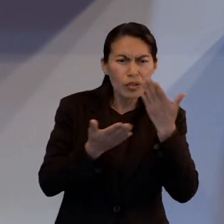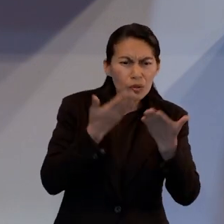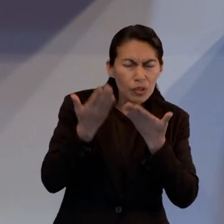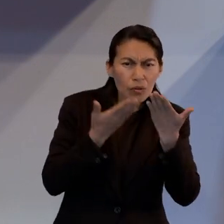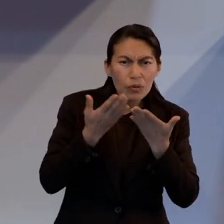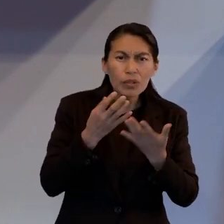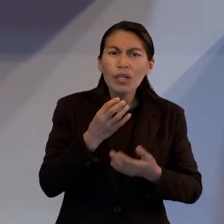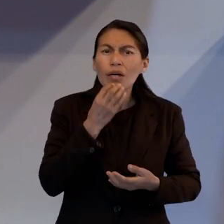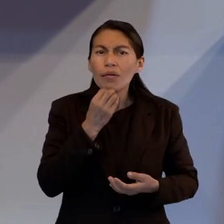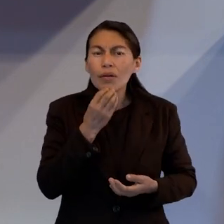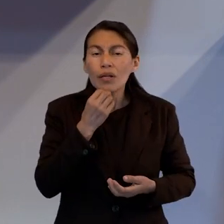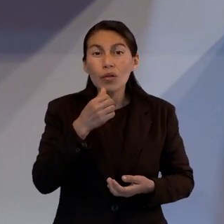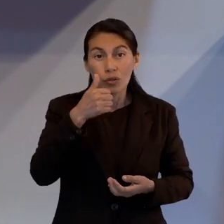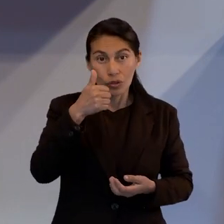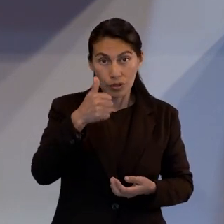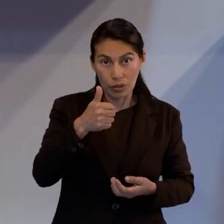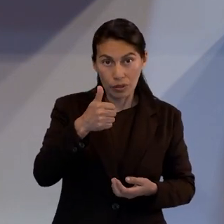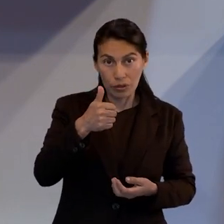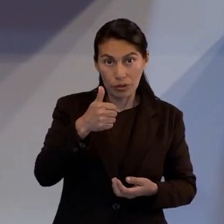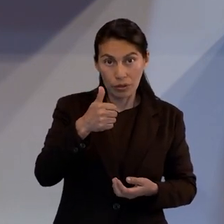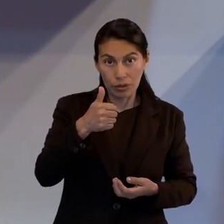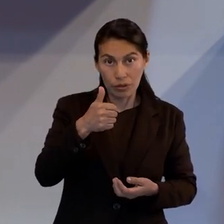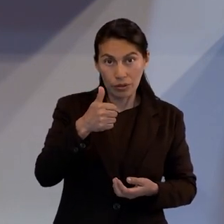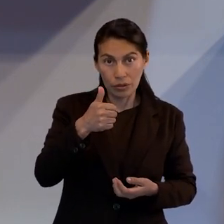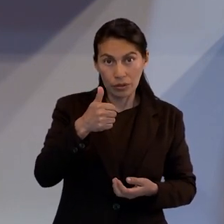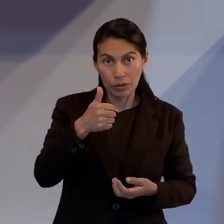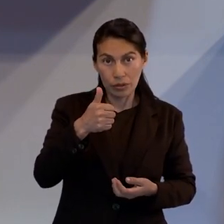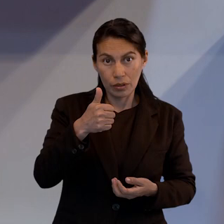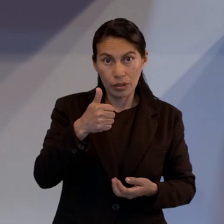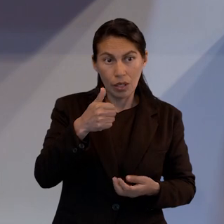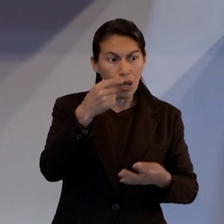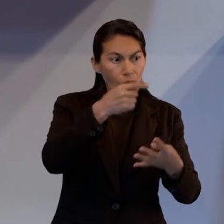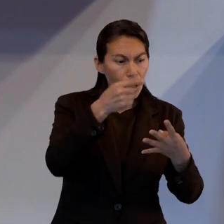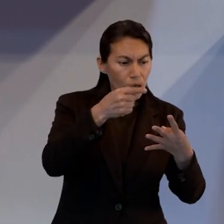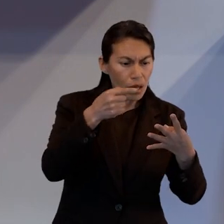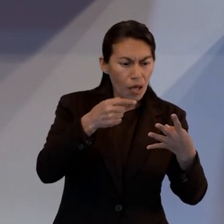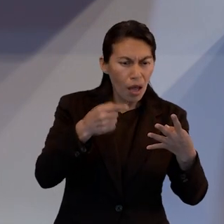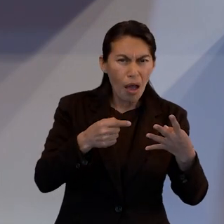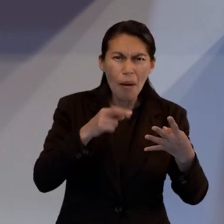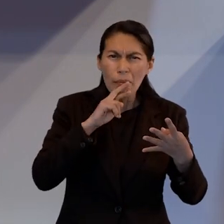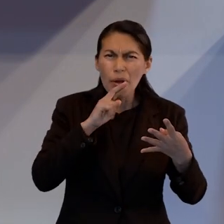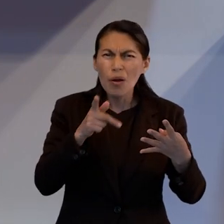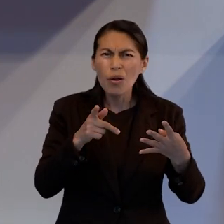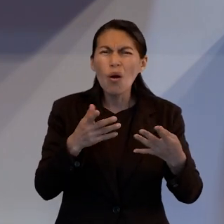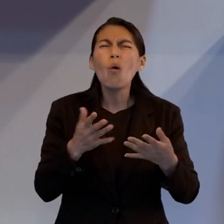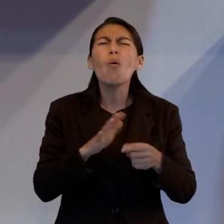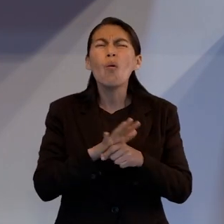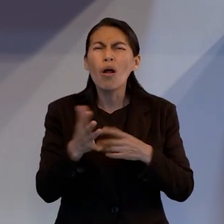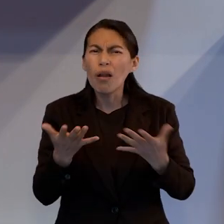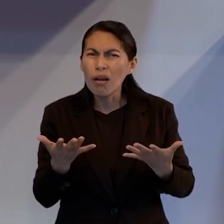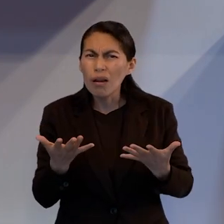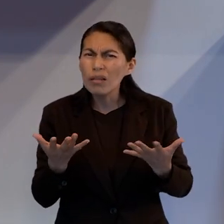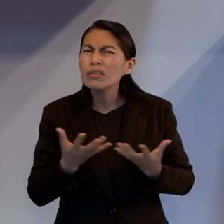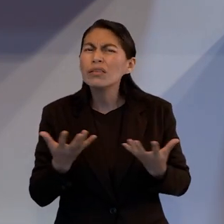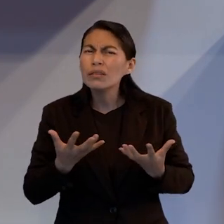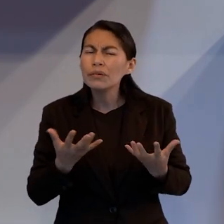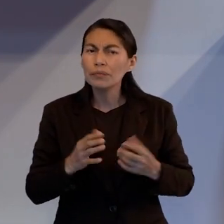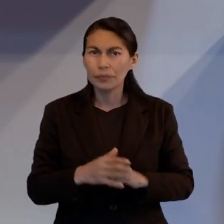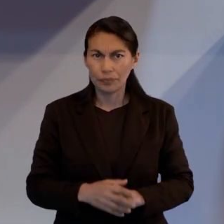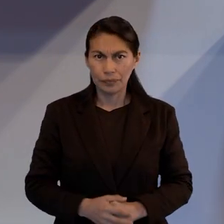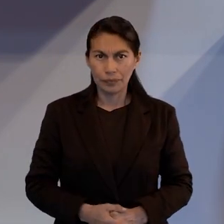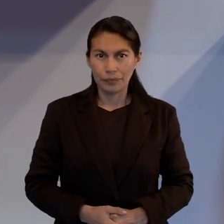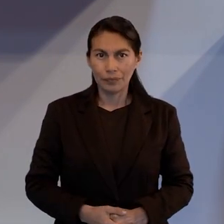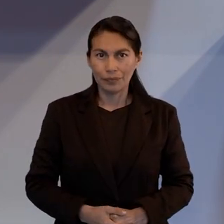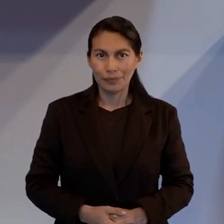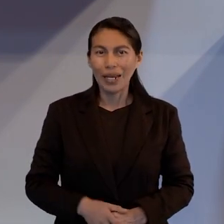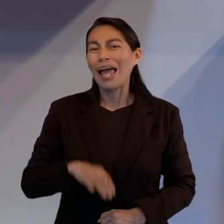en Hebreo 6, ¿qué cosas ahí aparecen como cosas mejores que se puede hacer?